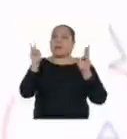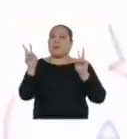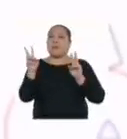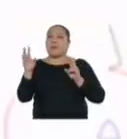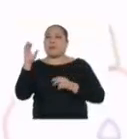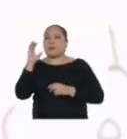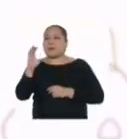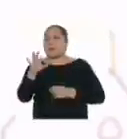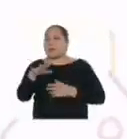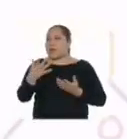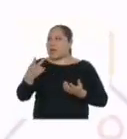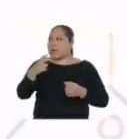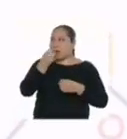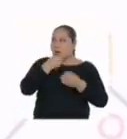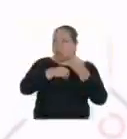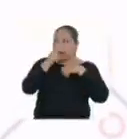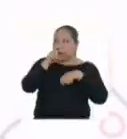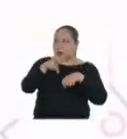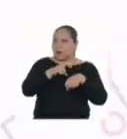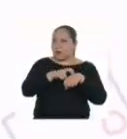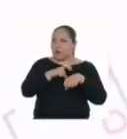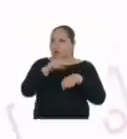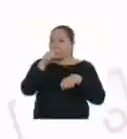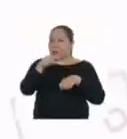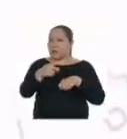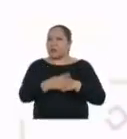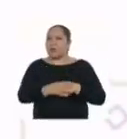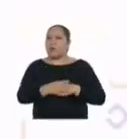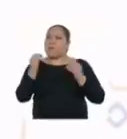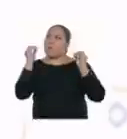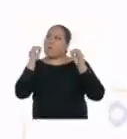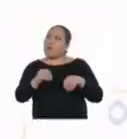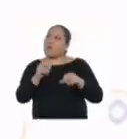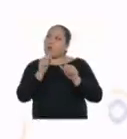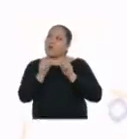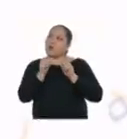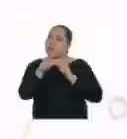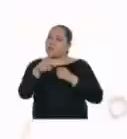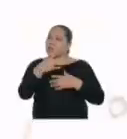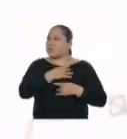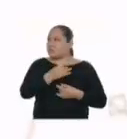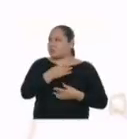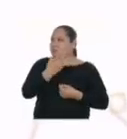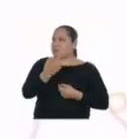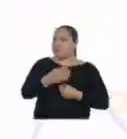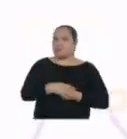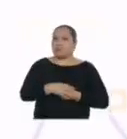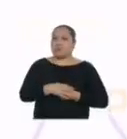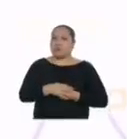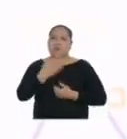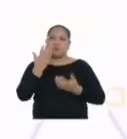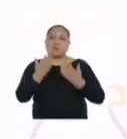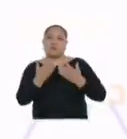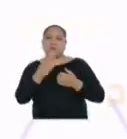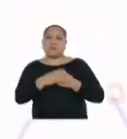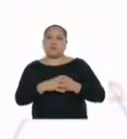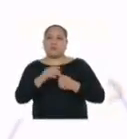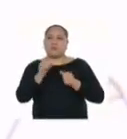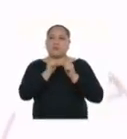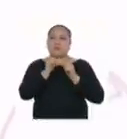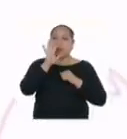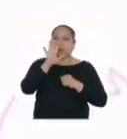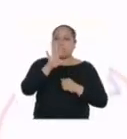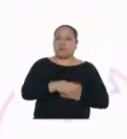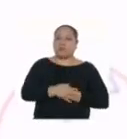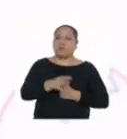vitamina C que hay en los alimentos naturales? Establece cantidades y está interesante. También podría ser la cinco.